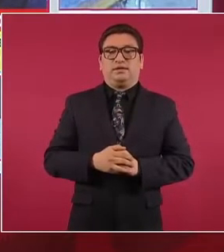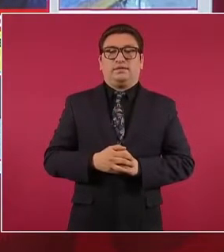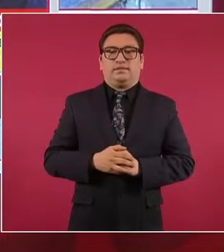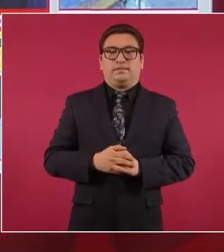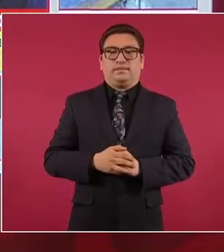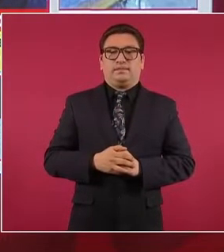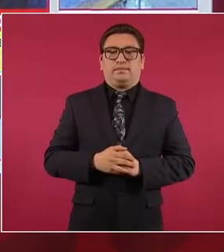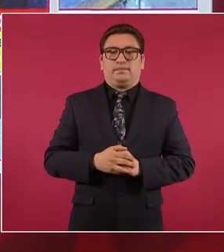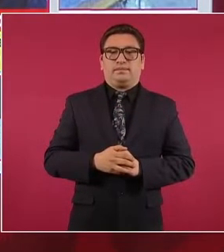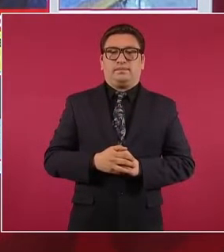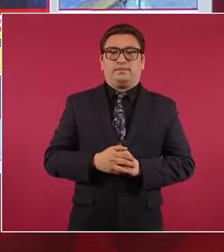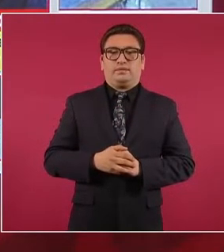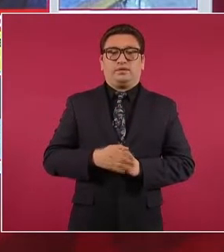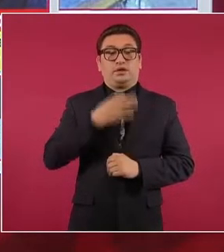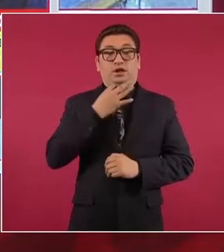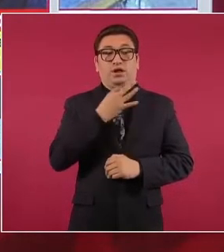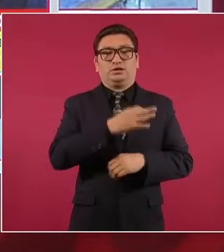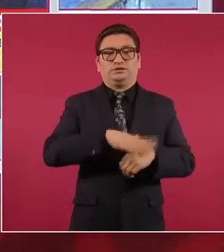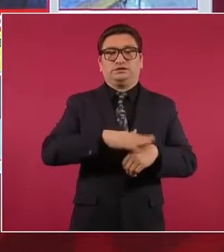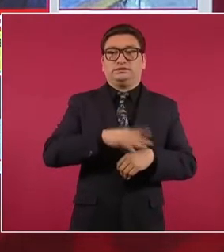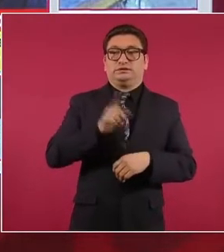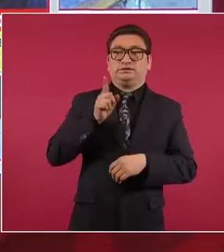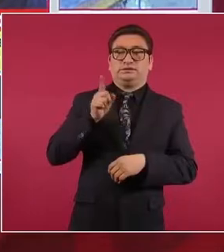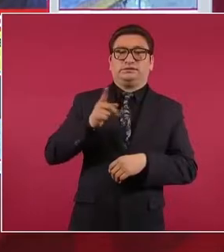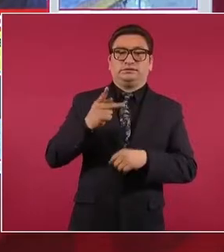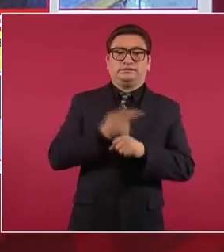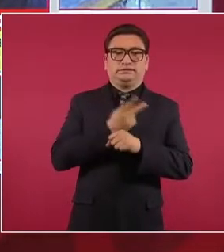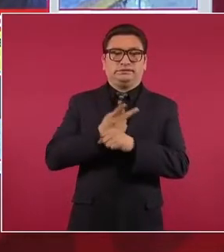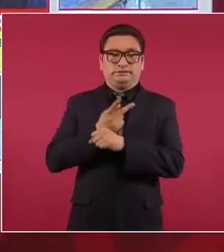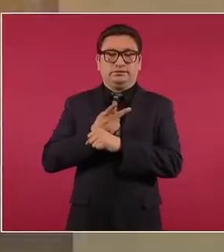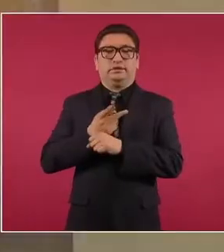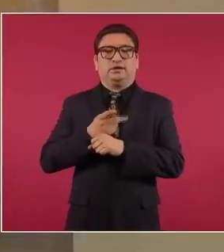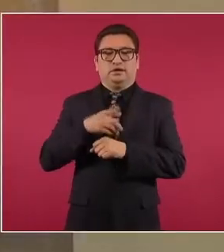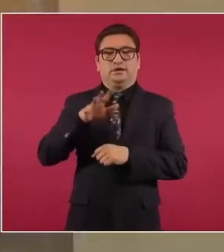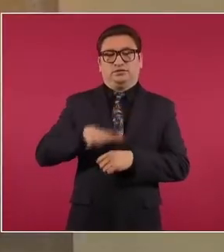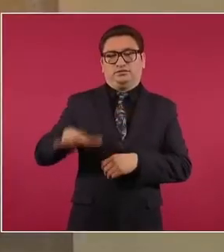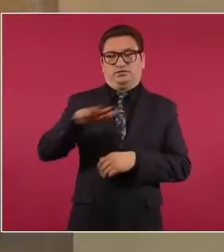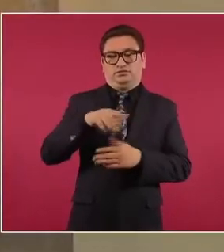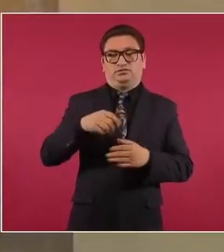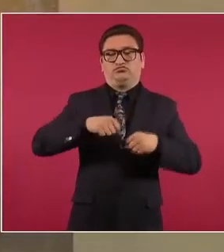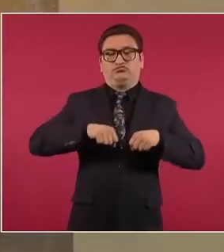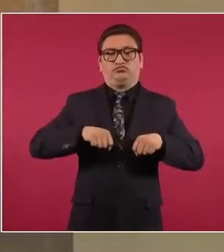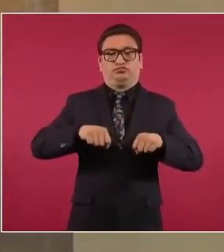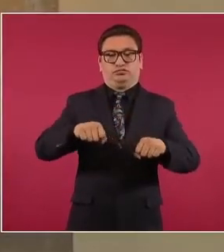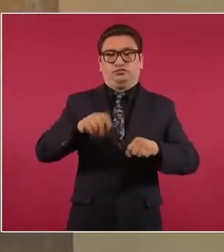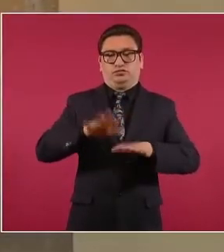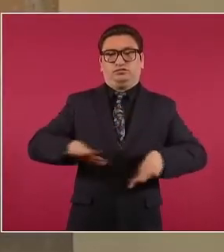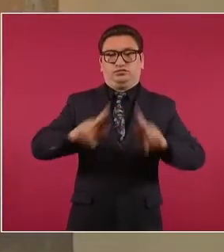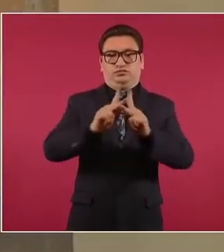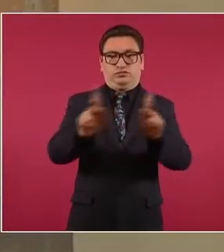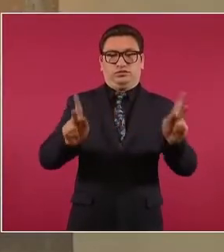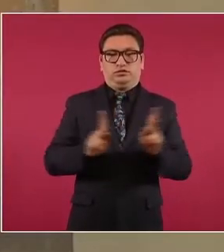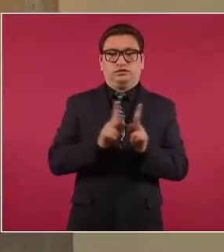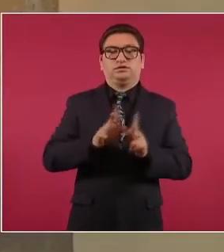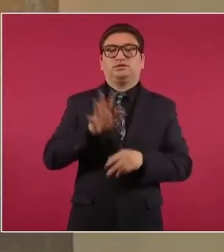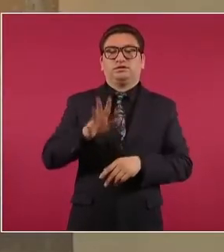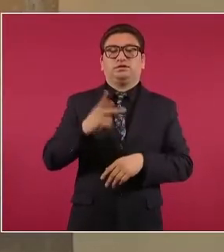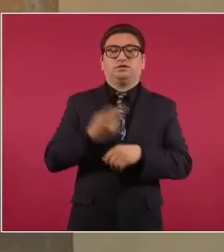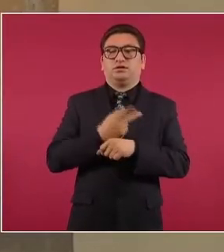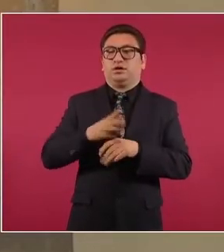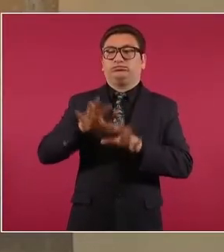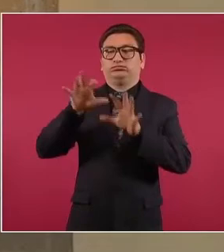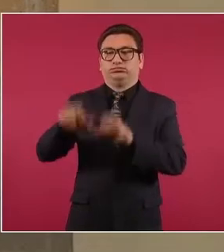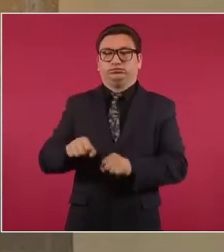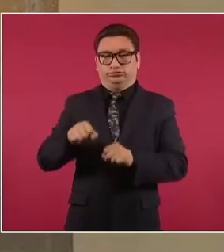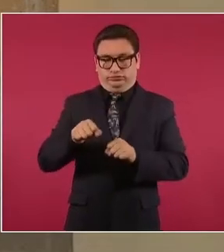sido alertados del evento que se suscitaba en esta plaza comercial, pudieron detener y